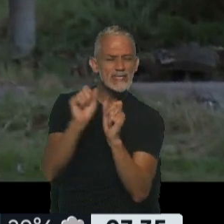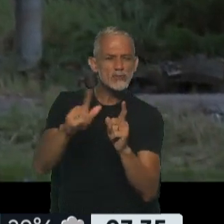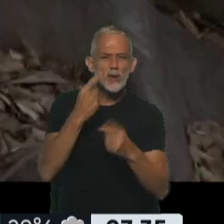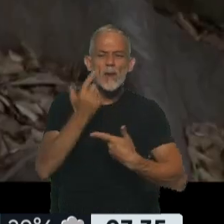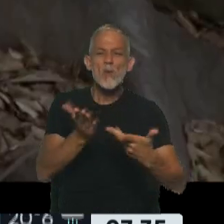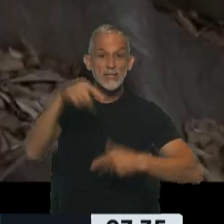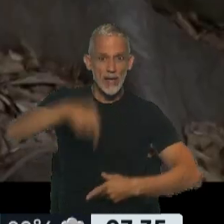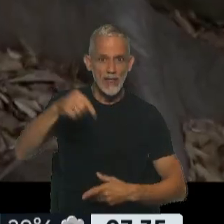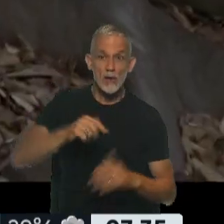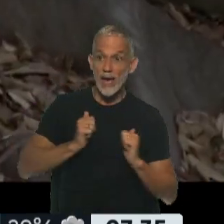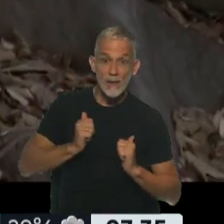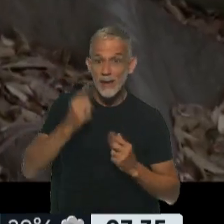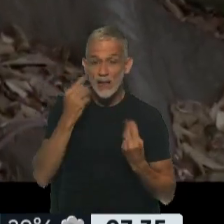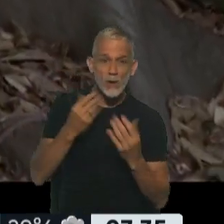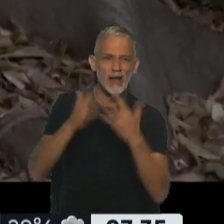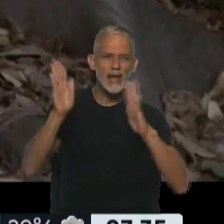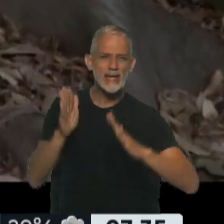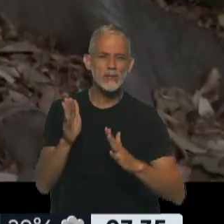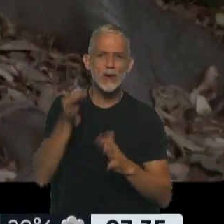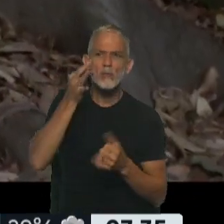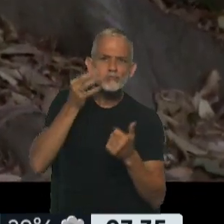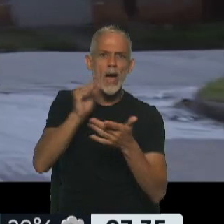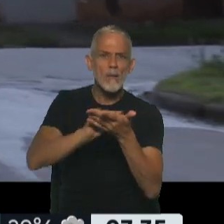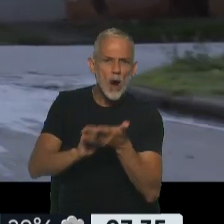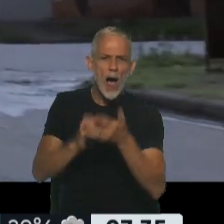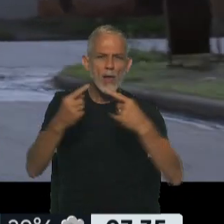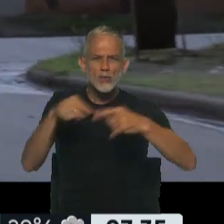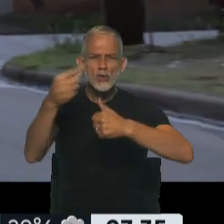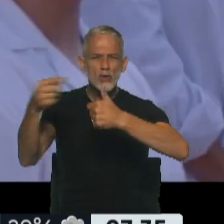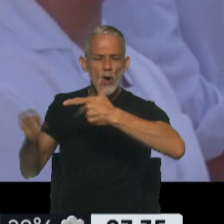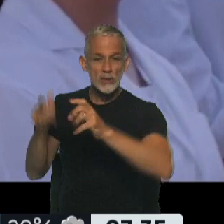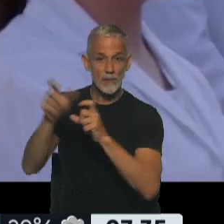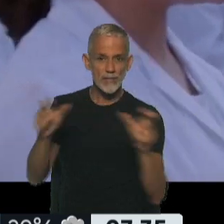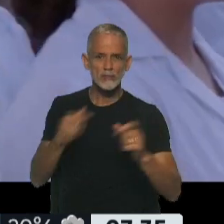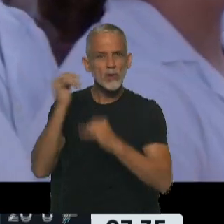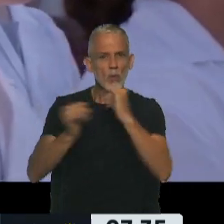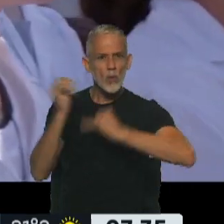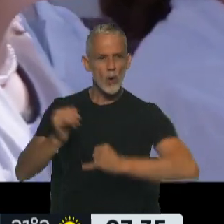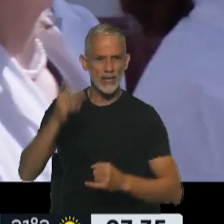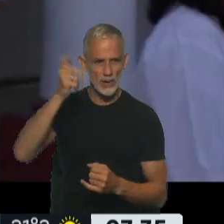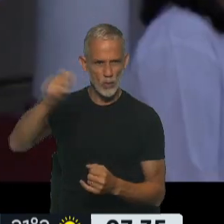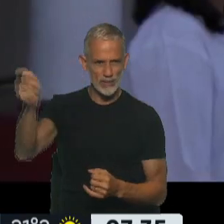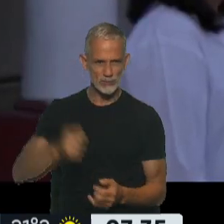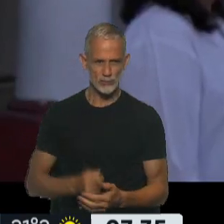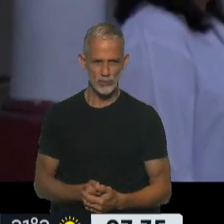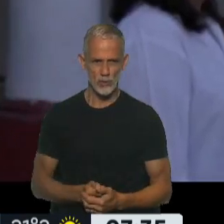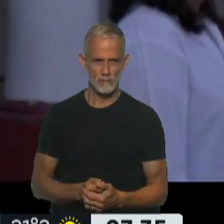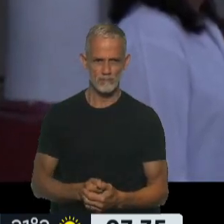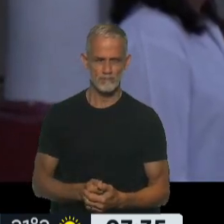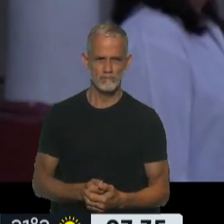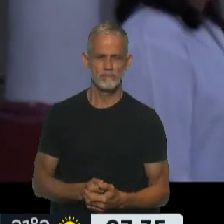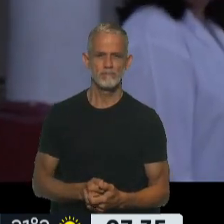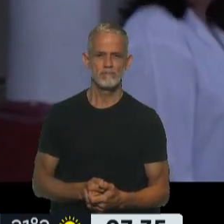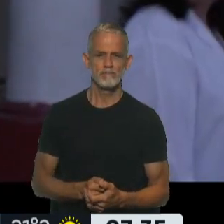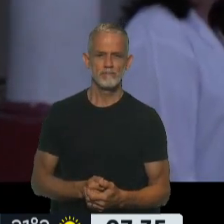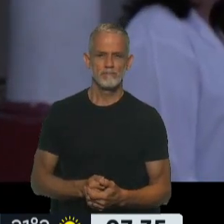en el presente esperando para salir por libertad con testimonios de abogados y otros partícipes de ese proceso judicial. A mí inmediatamente el